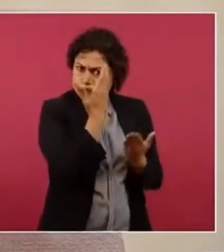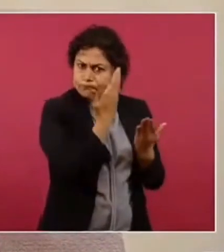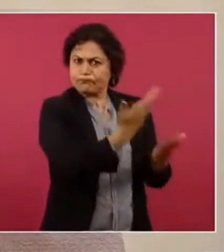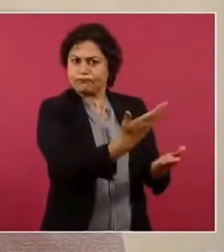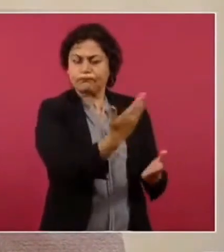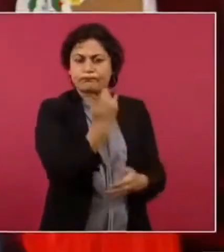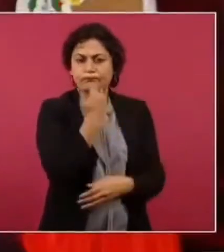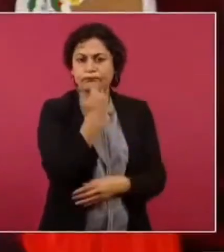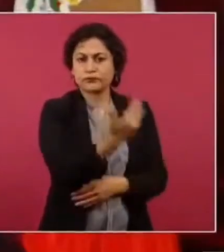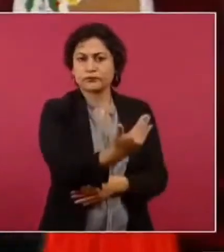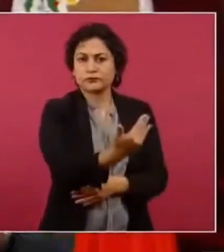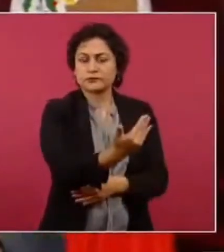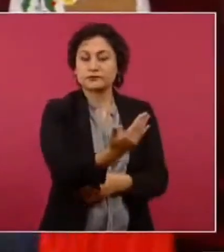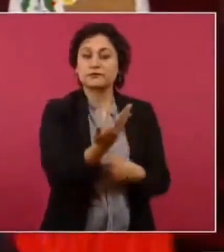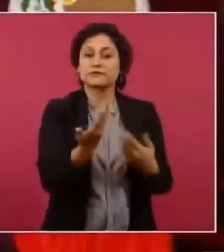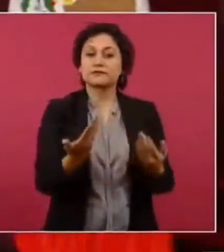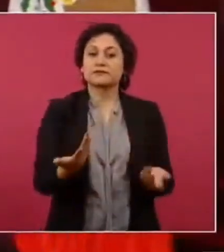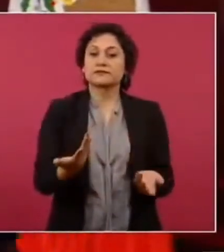sin embargo